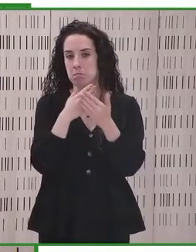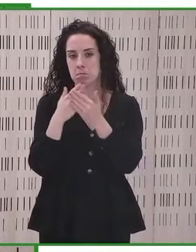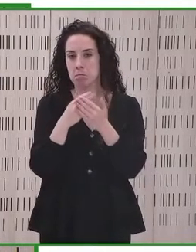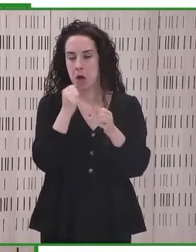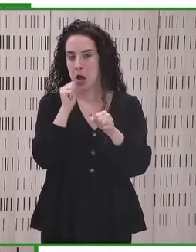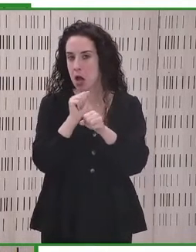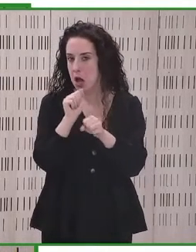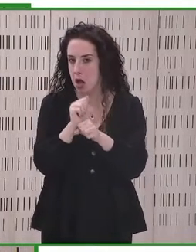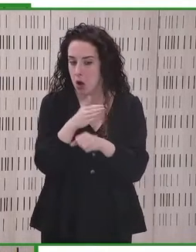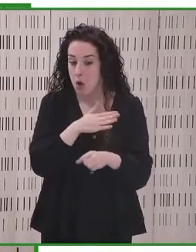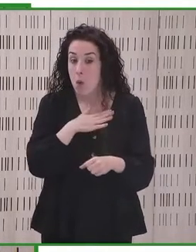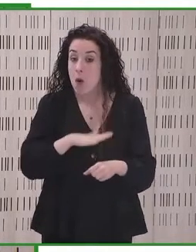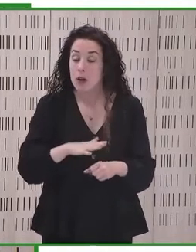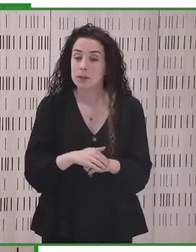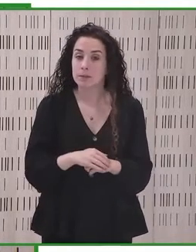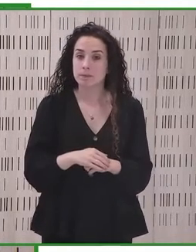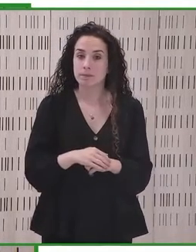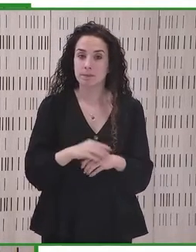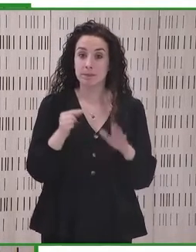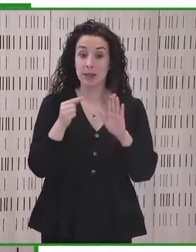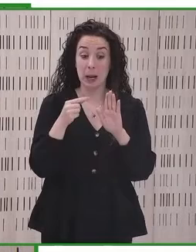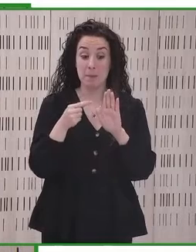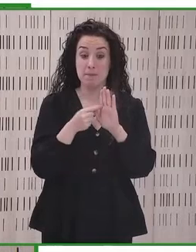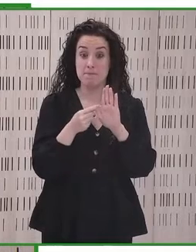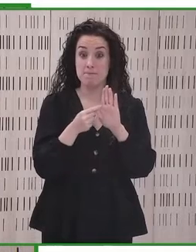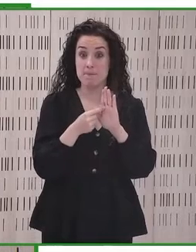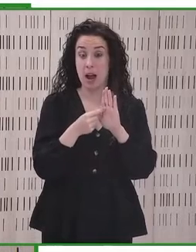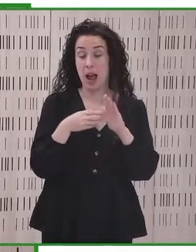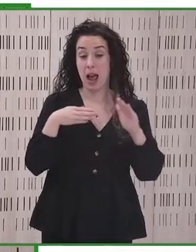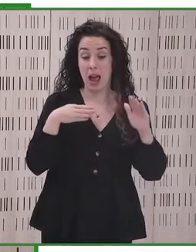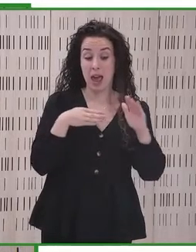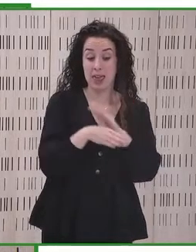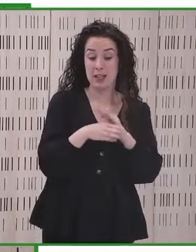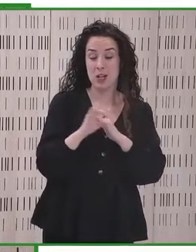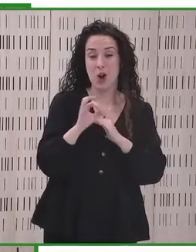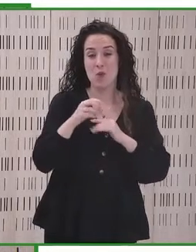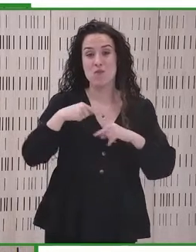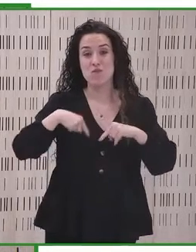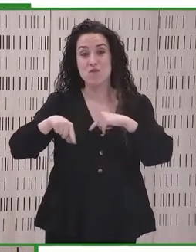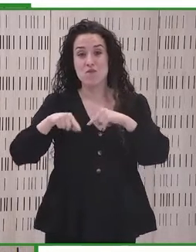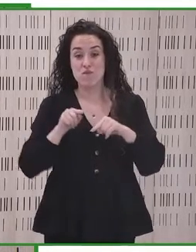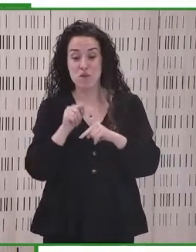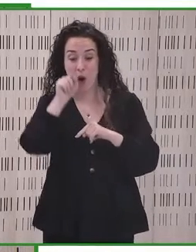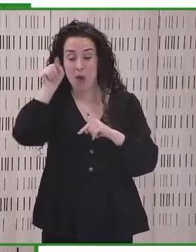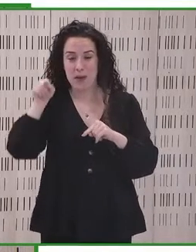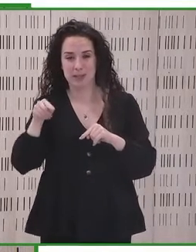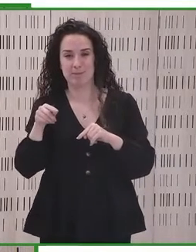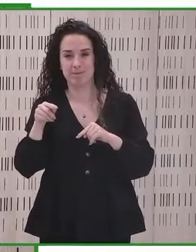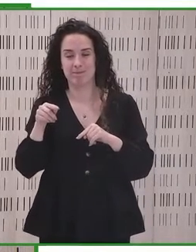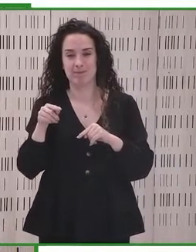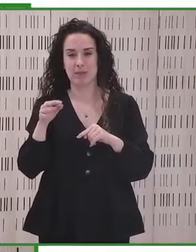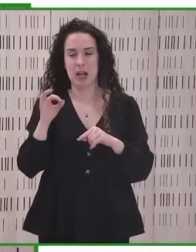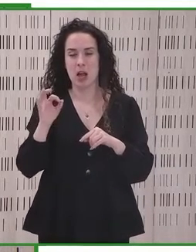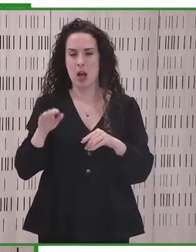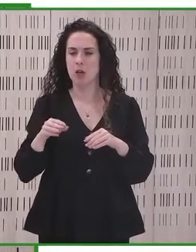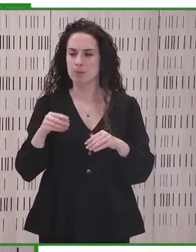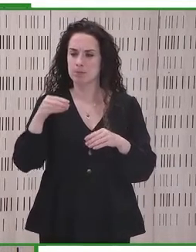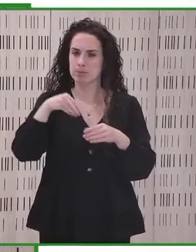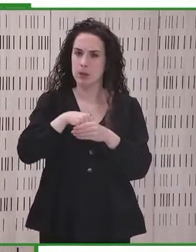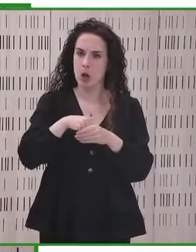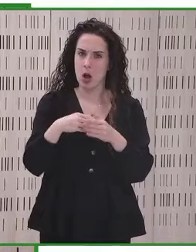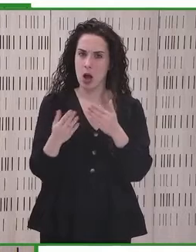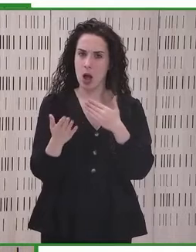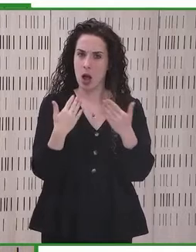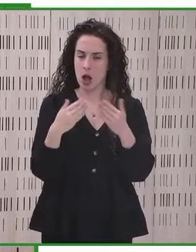principio de accesibilidad y movilidad también debería estar muy presente en las discusiones sobre la